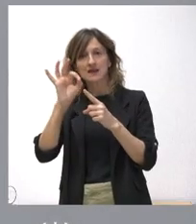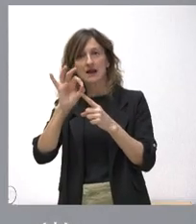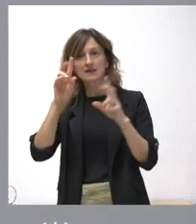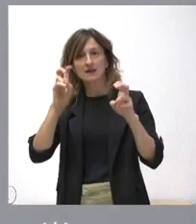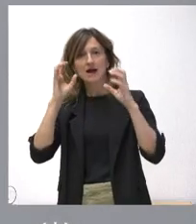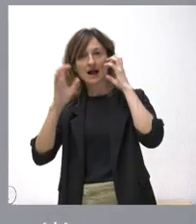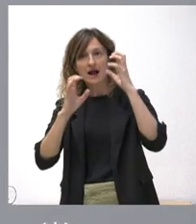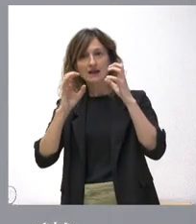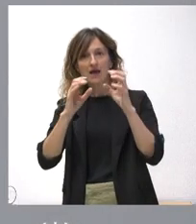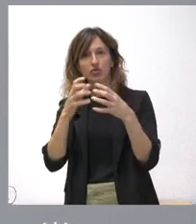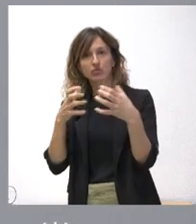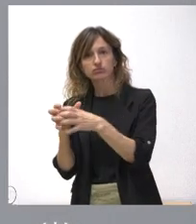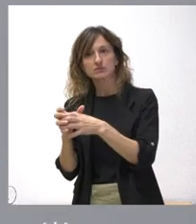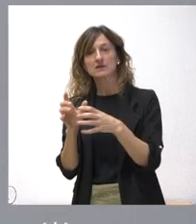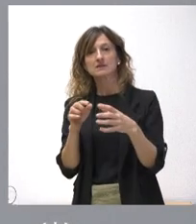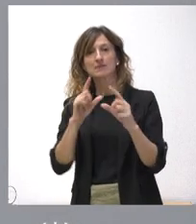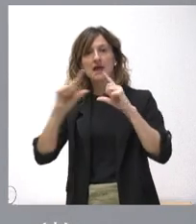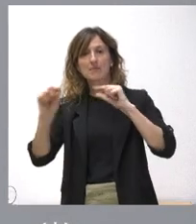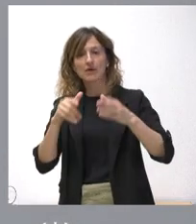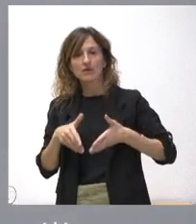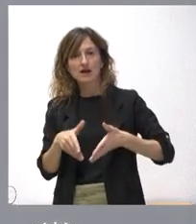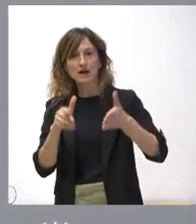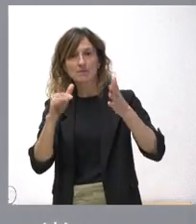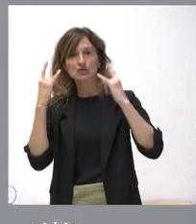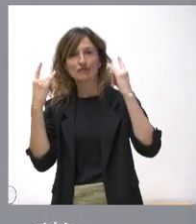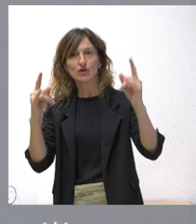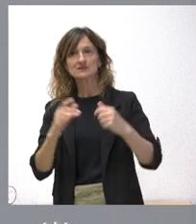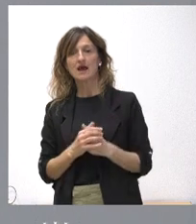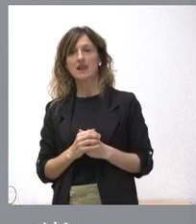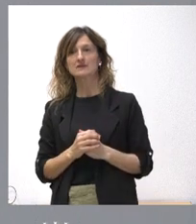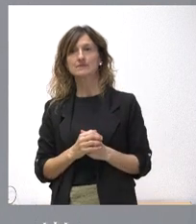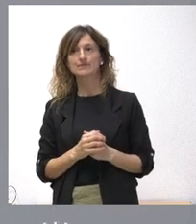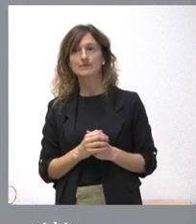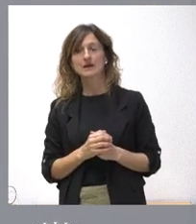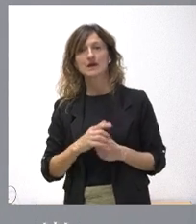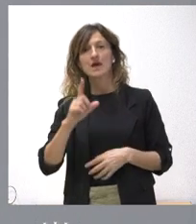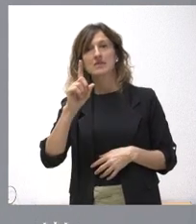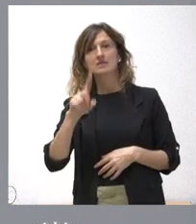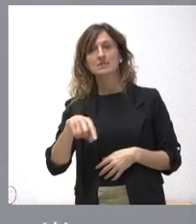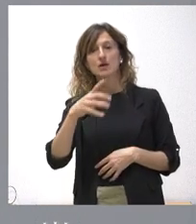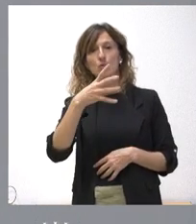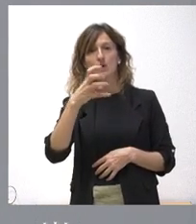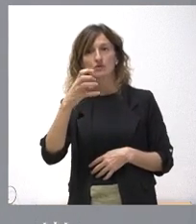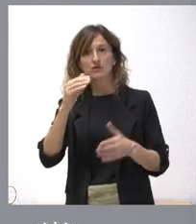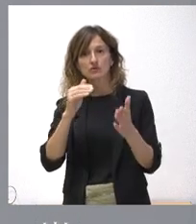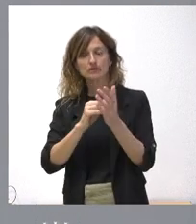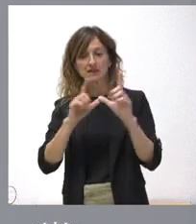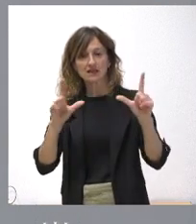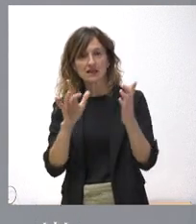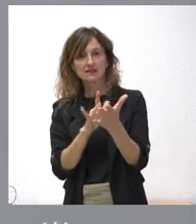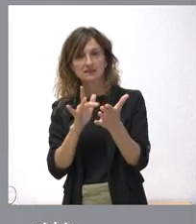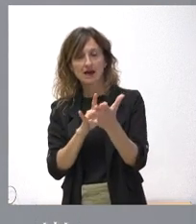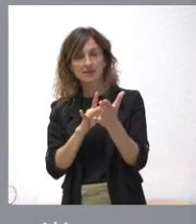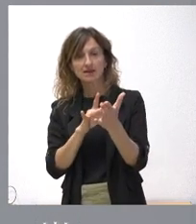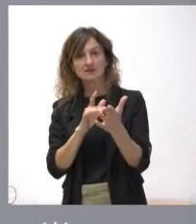ganado, así como adecuación de pistas y caminos forestales. Se adquirirán 400.000 tablets para los agentes